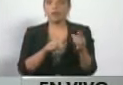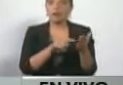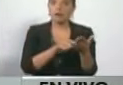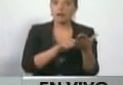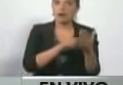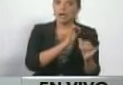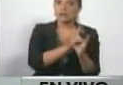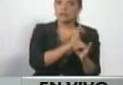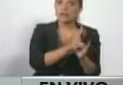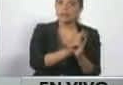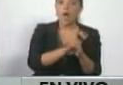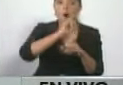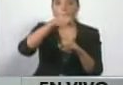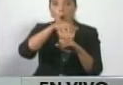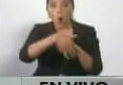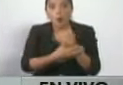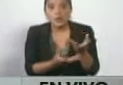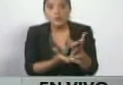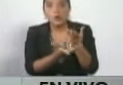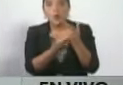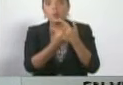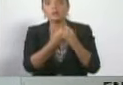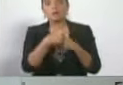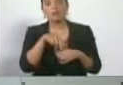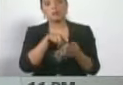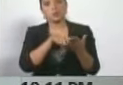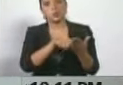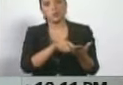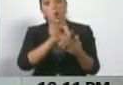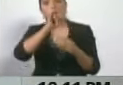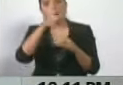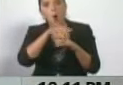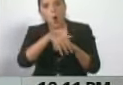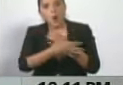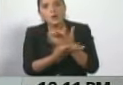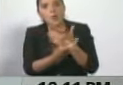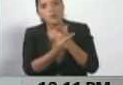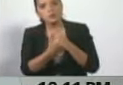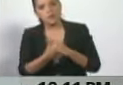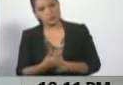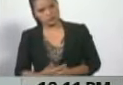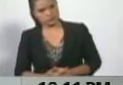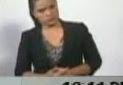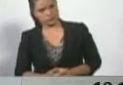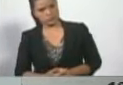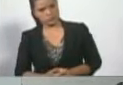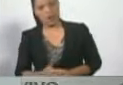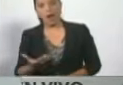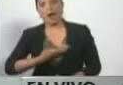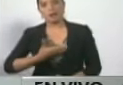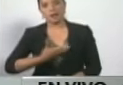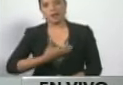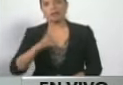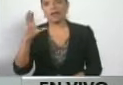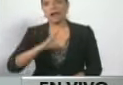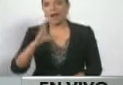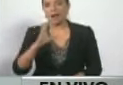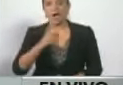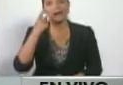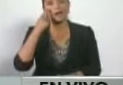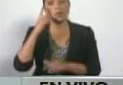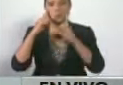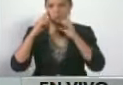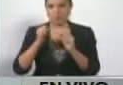está contando el compañero Jorge Rodríguez, alcalde de Caracas, psiquiatra,